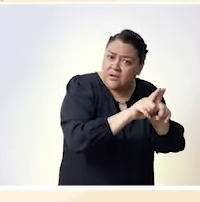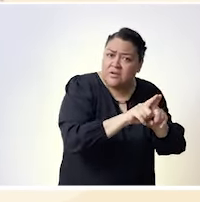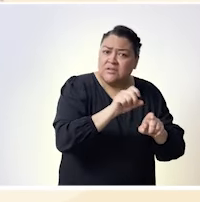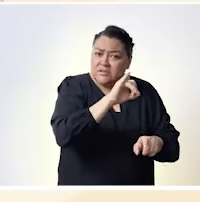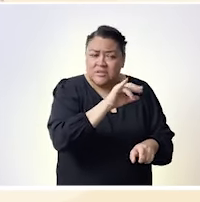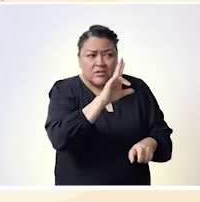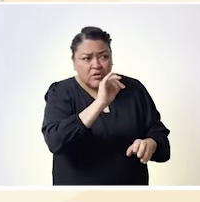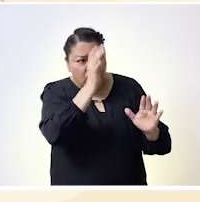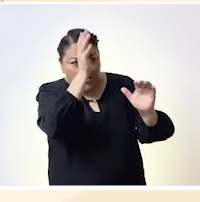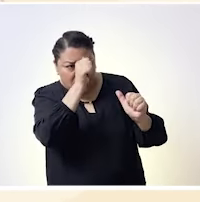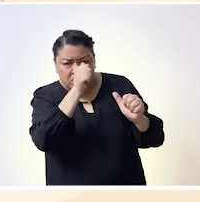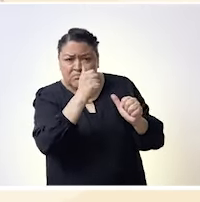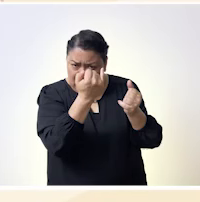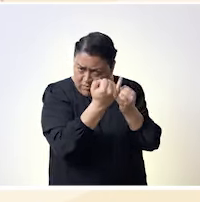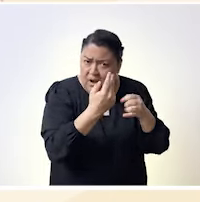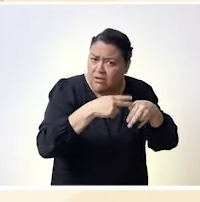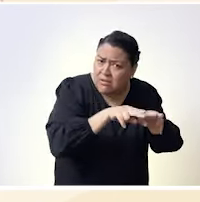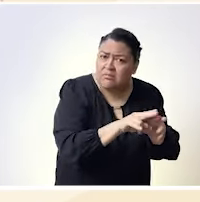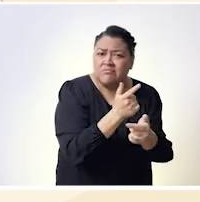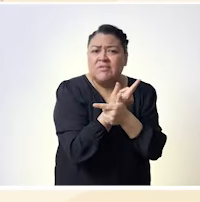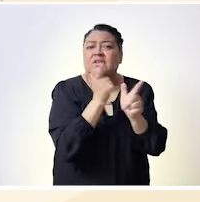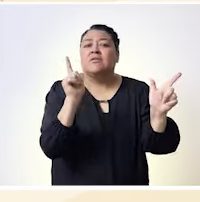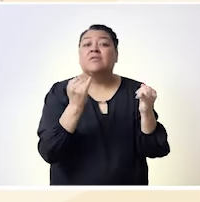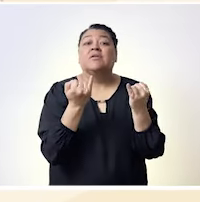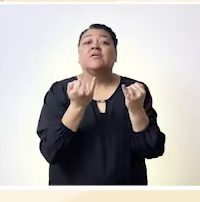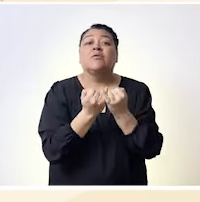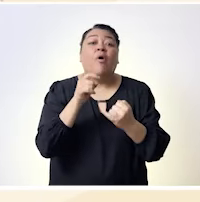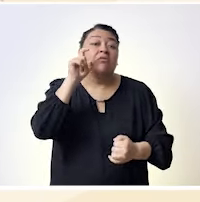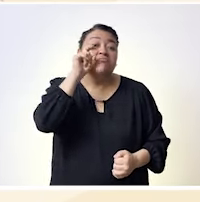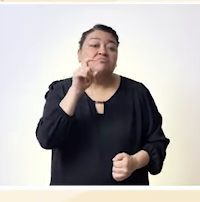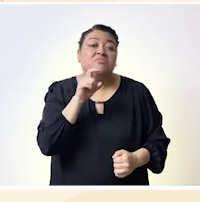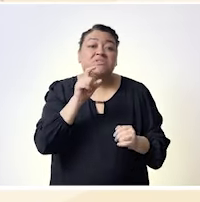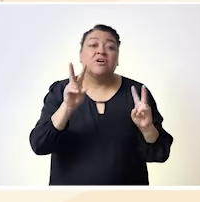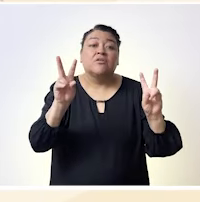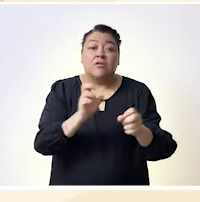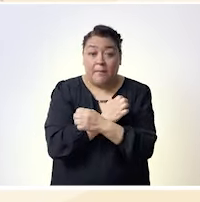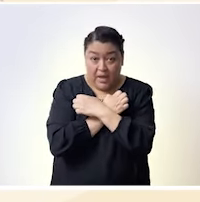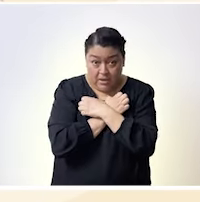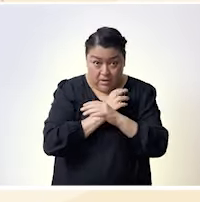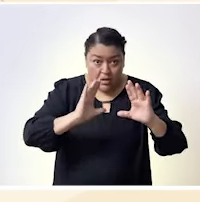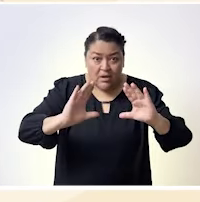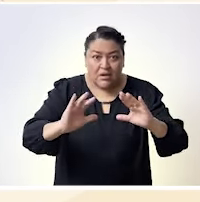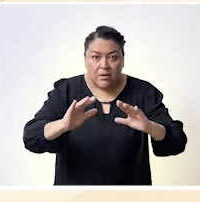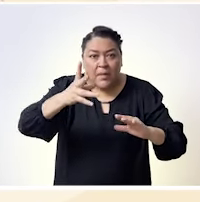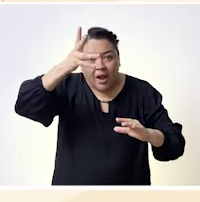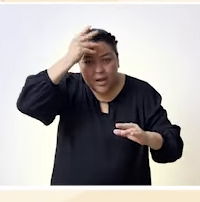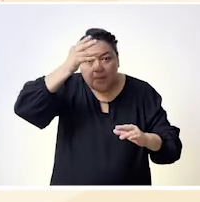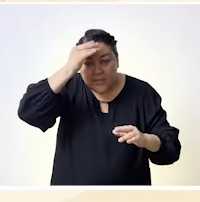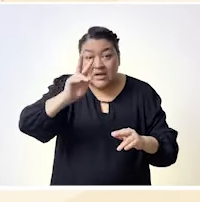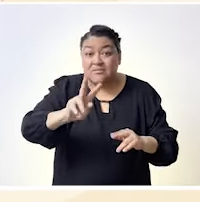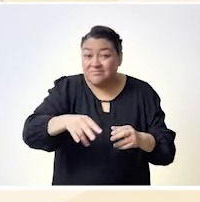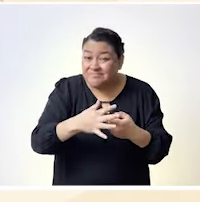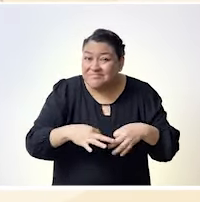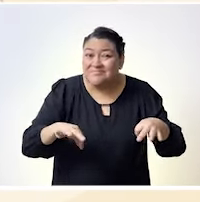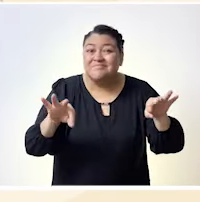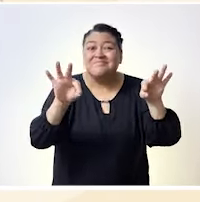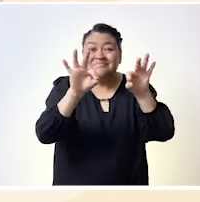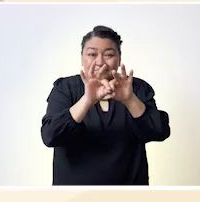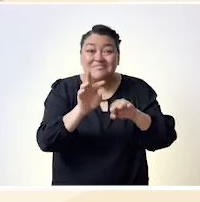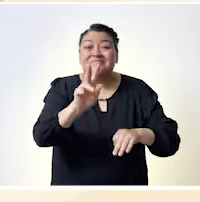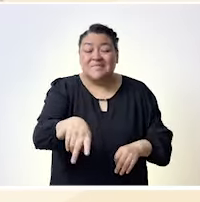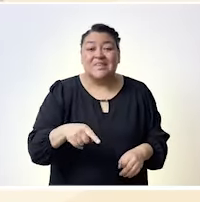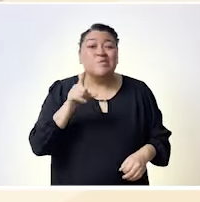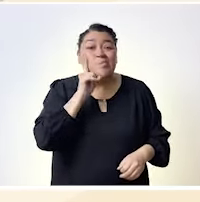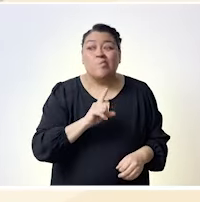ámbitos familiares personales profesionales pero también una cosa muy importante que señalaste es que no hay una única